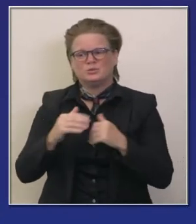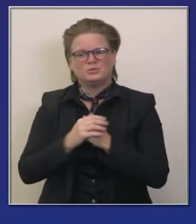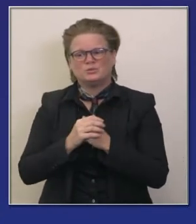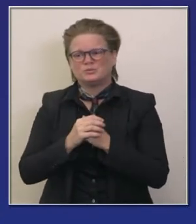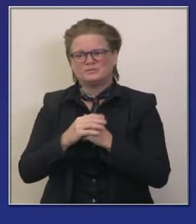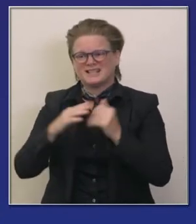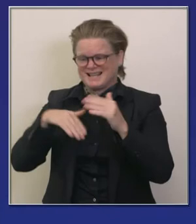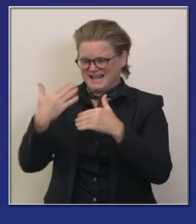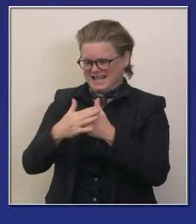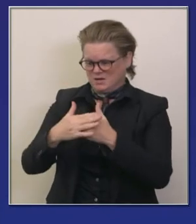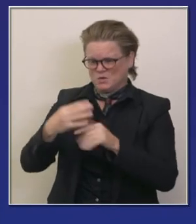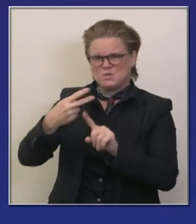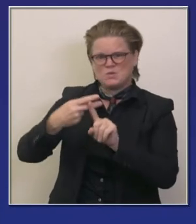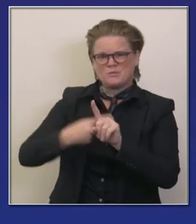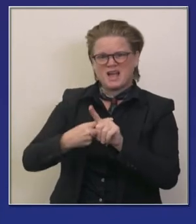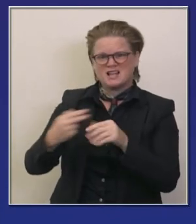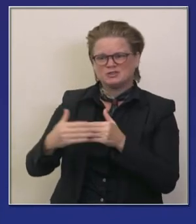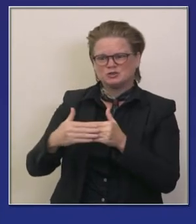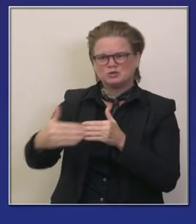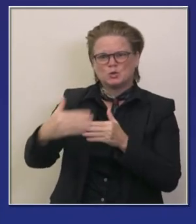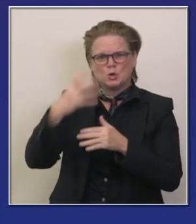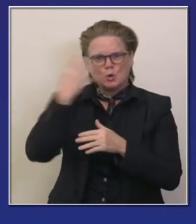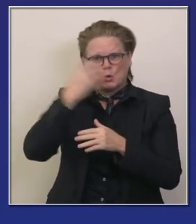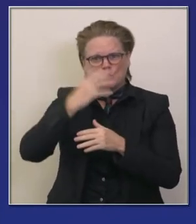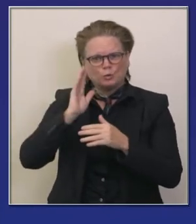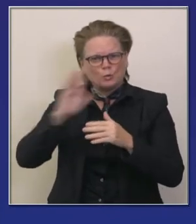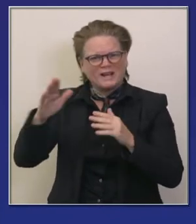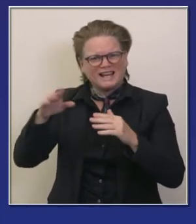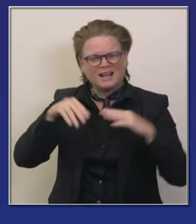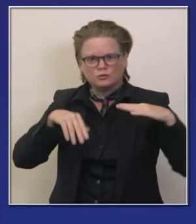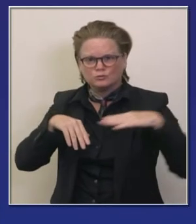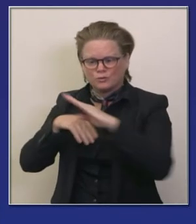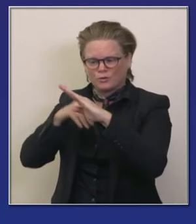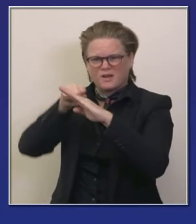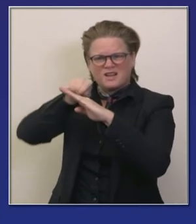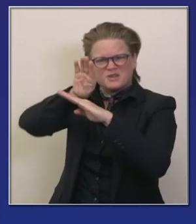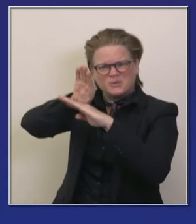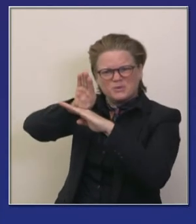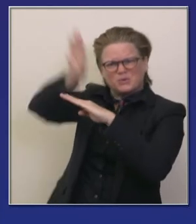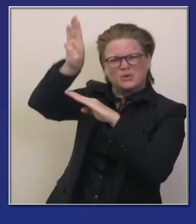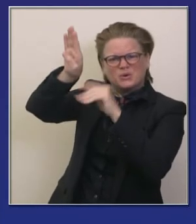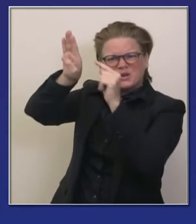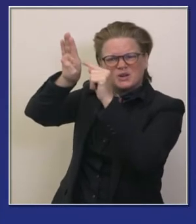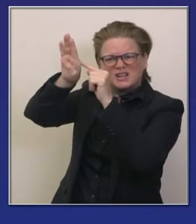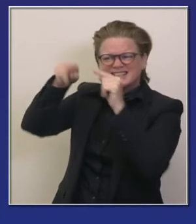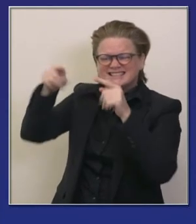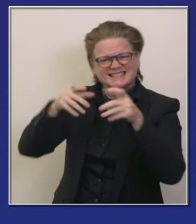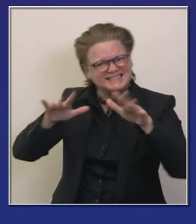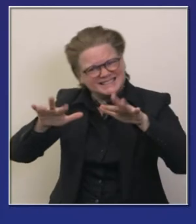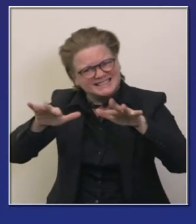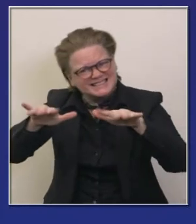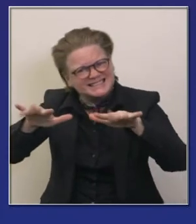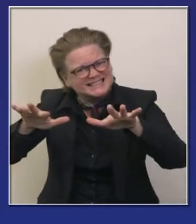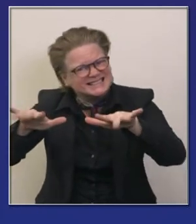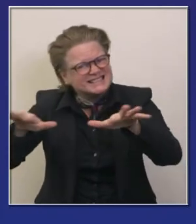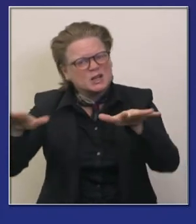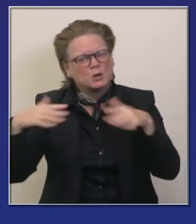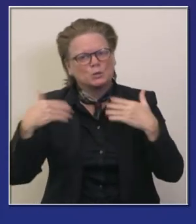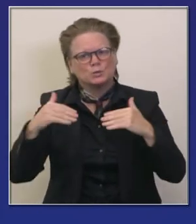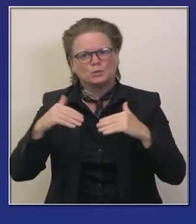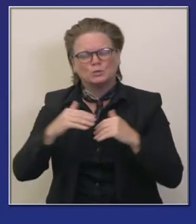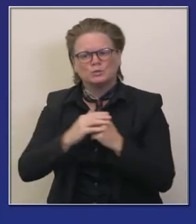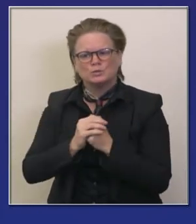de ellos y seguiremos exigiendo mucho más de ellos en las próximas semanas así que gracias de antemano en la próxima transparencia